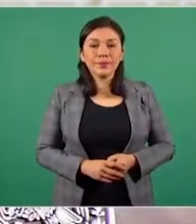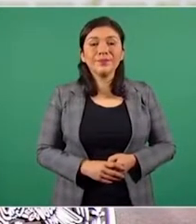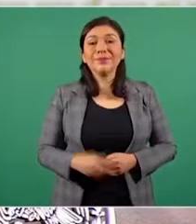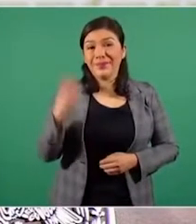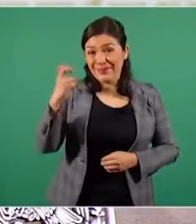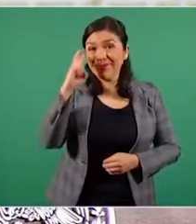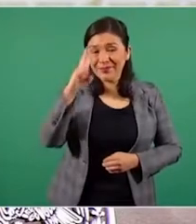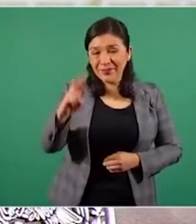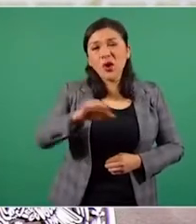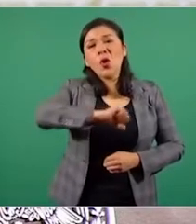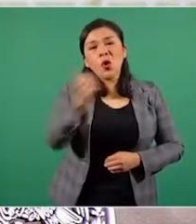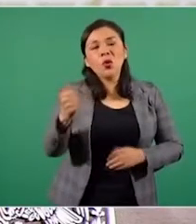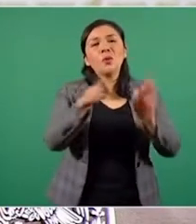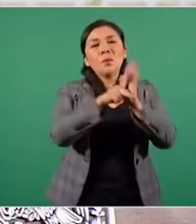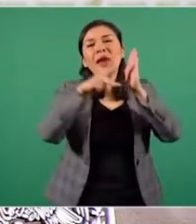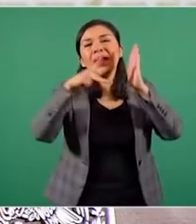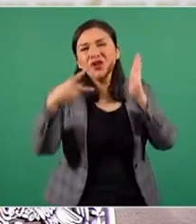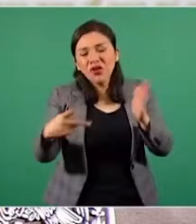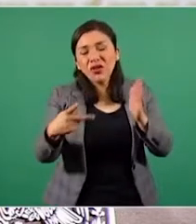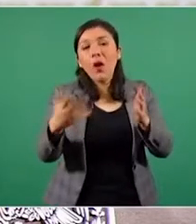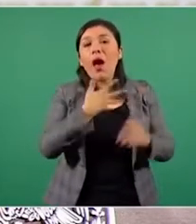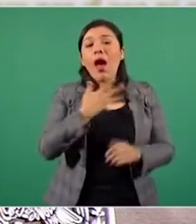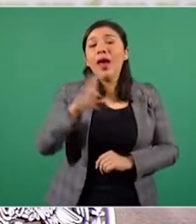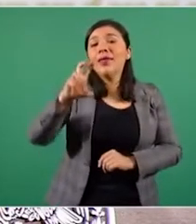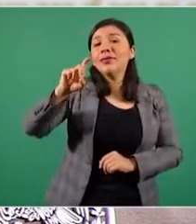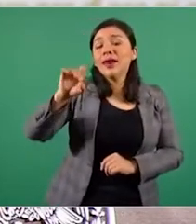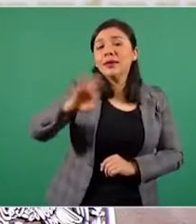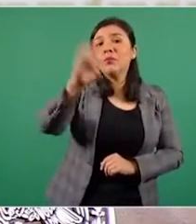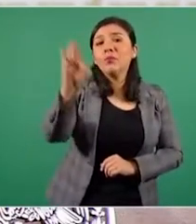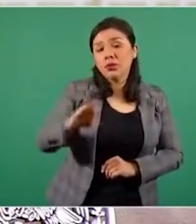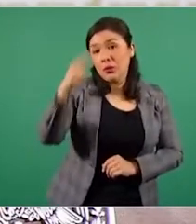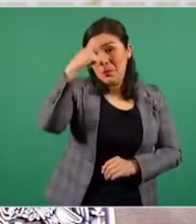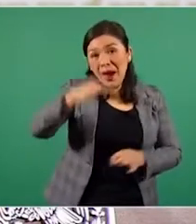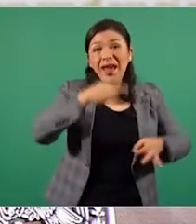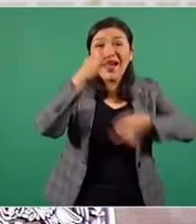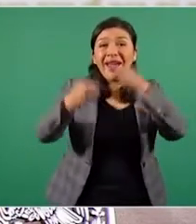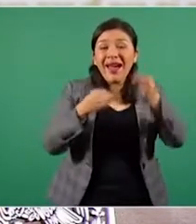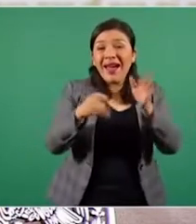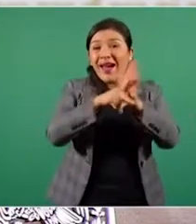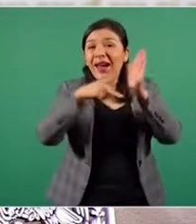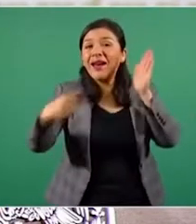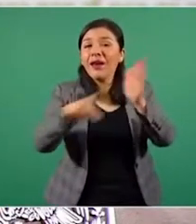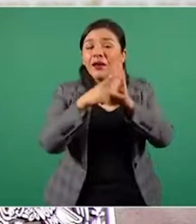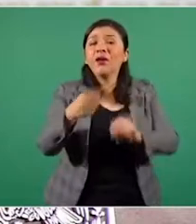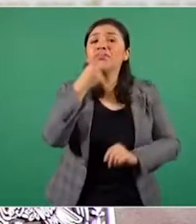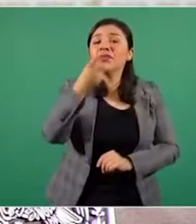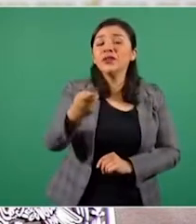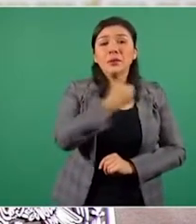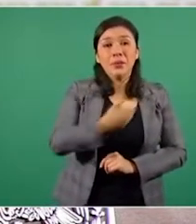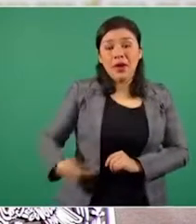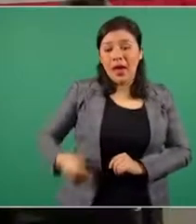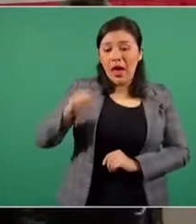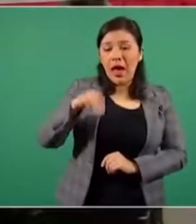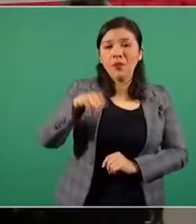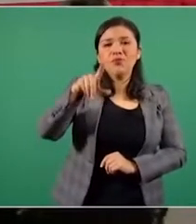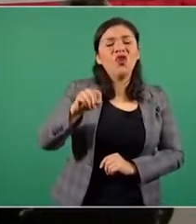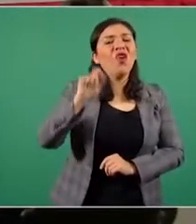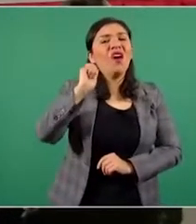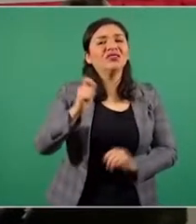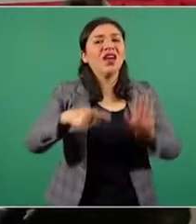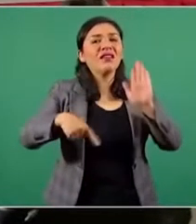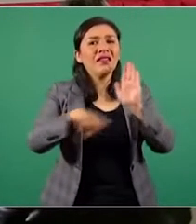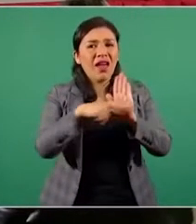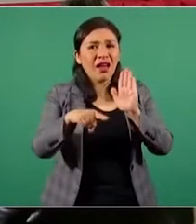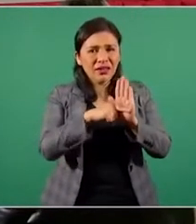tanto que en las columnas de medios impresos, 30 por ciento de las piezas periodísticas mencionan al mandatario federal de forma negativa,